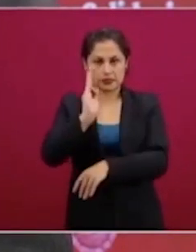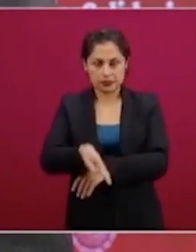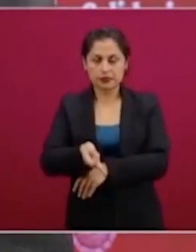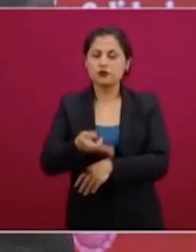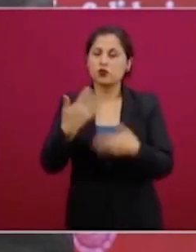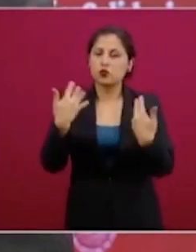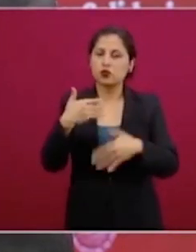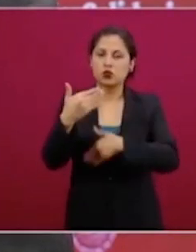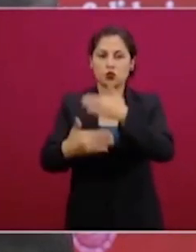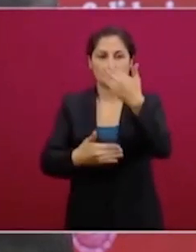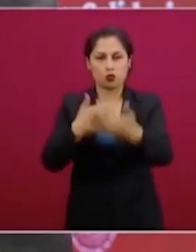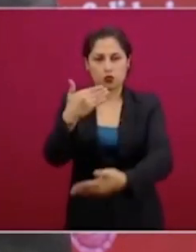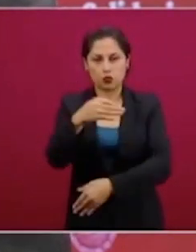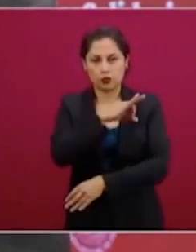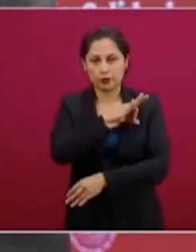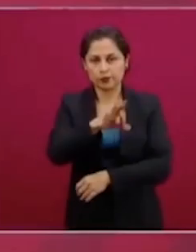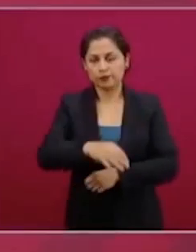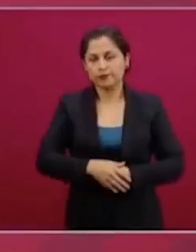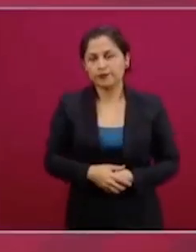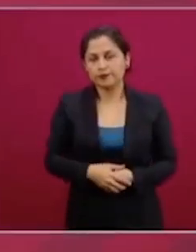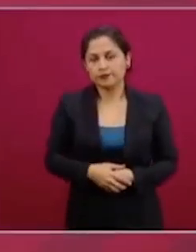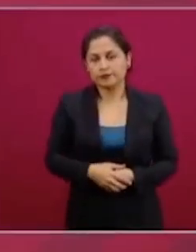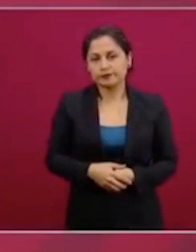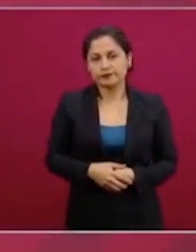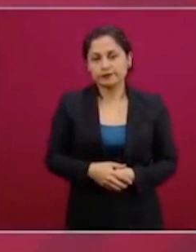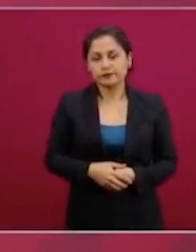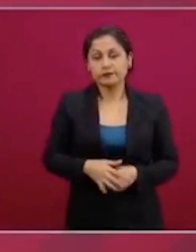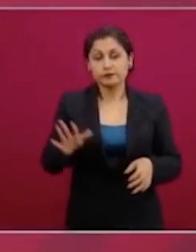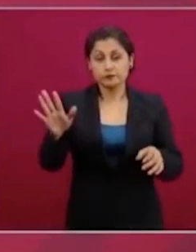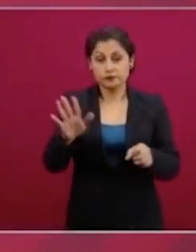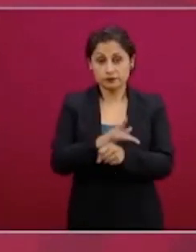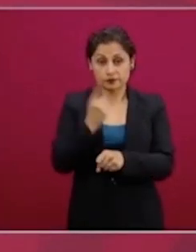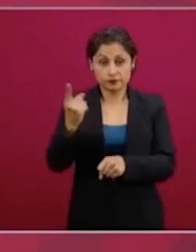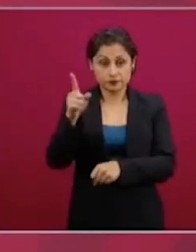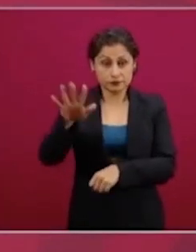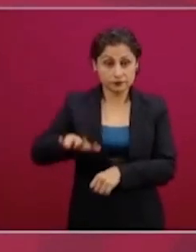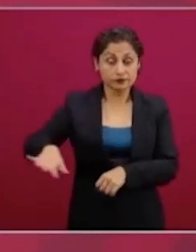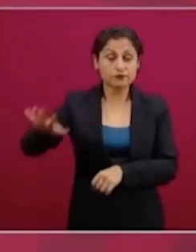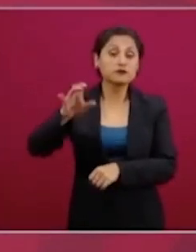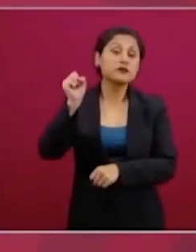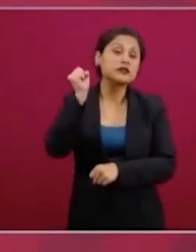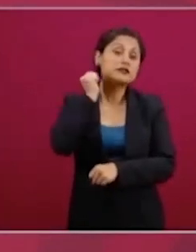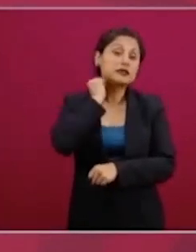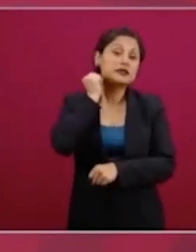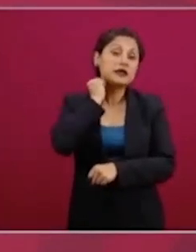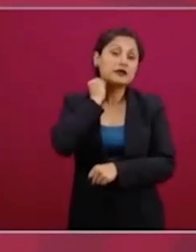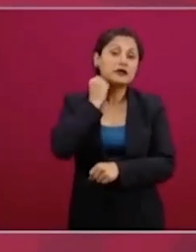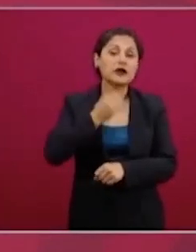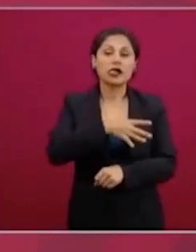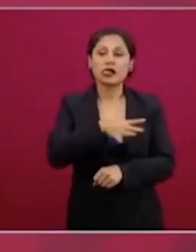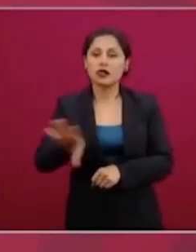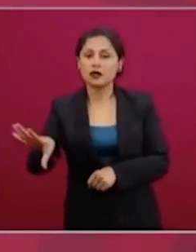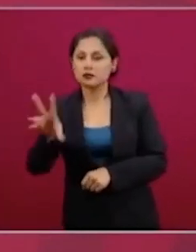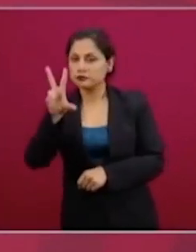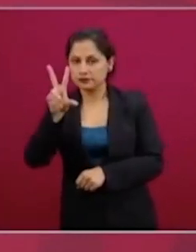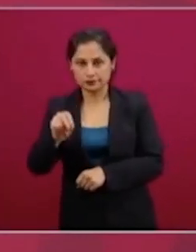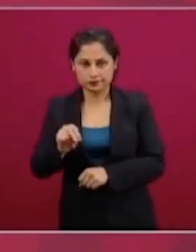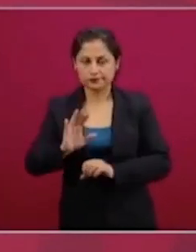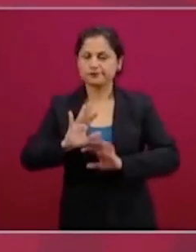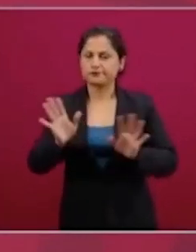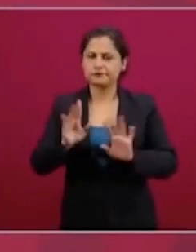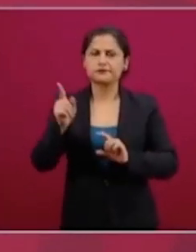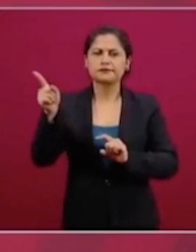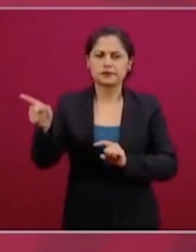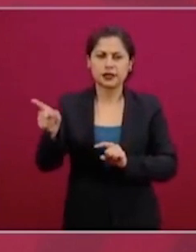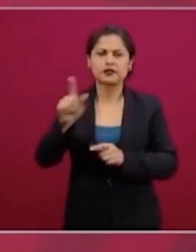rechazar esta ley de amnistía, ojalá y